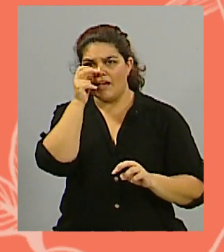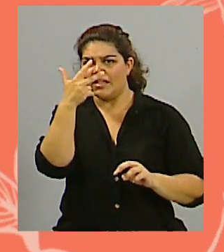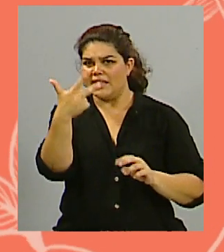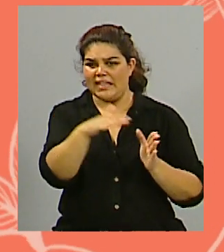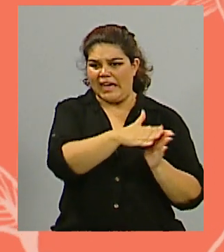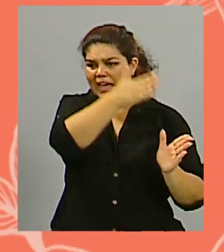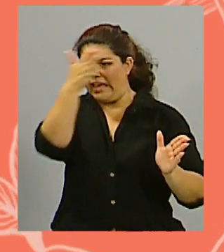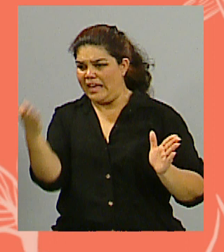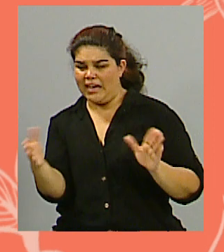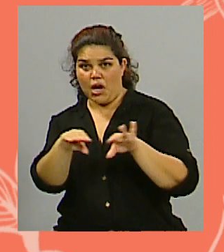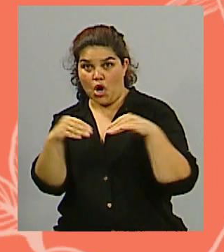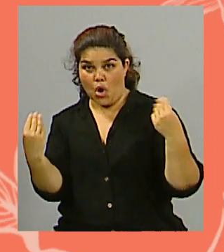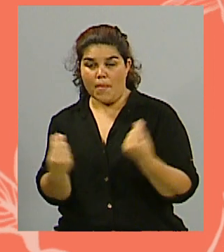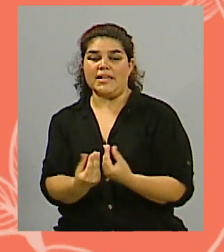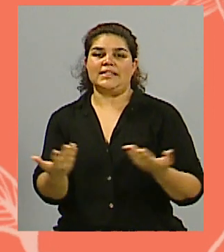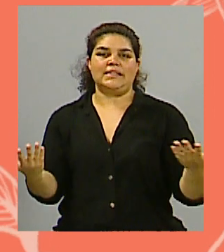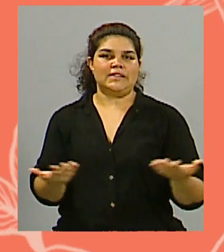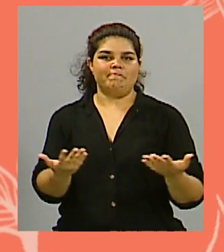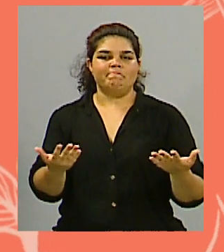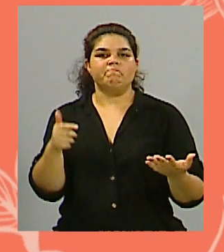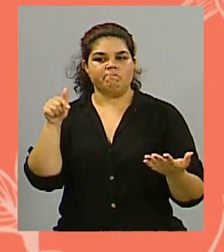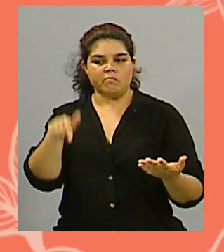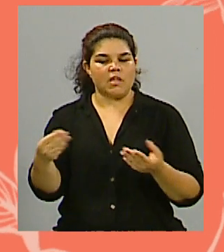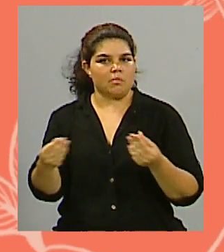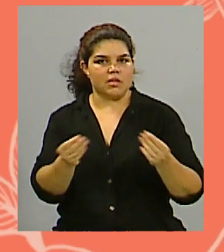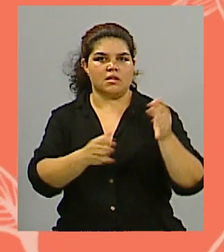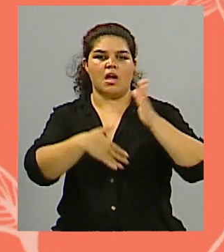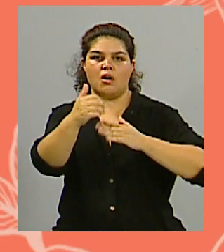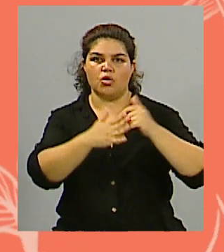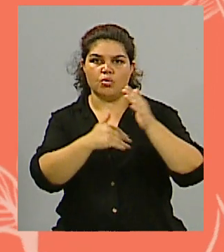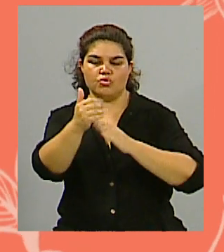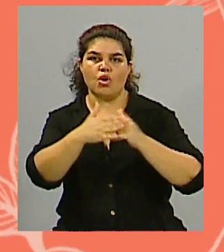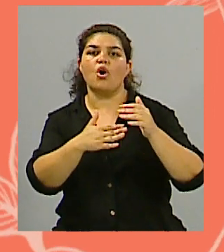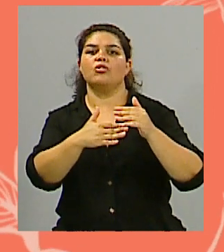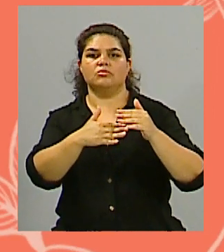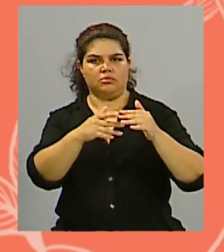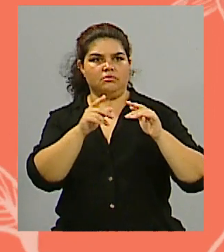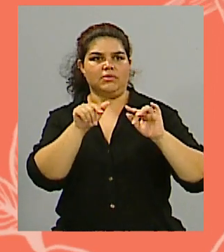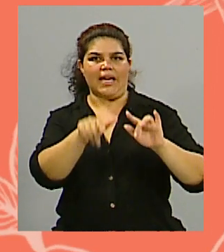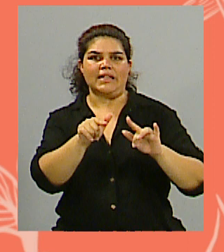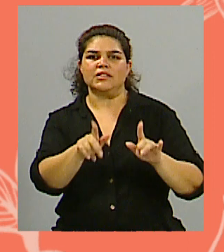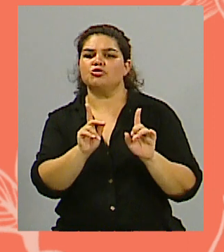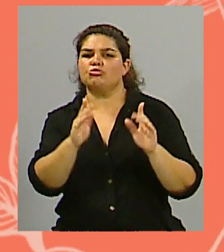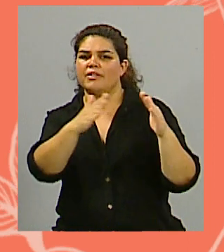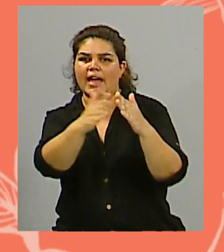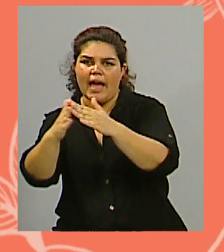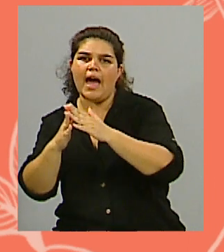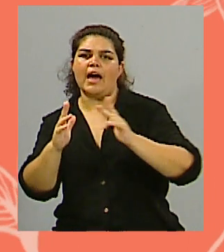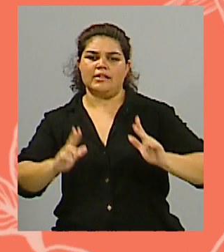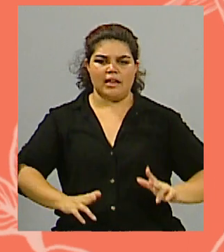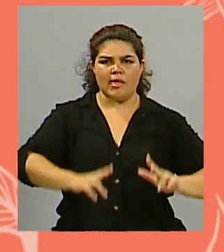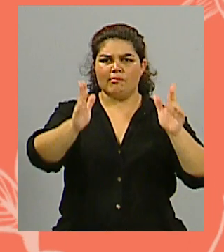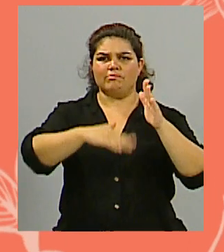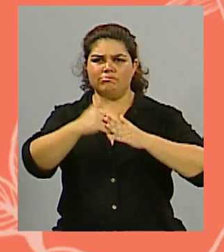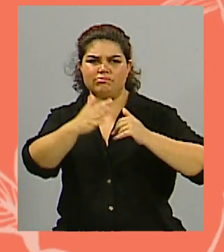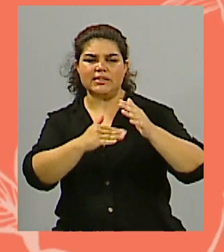Realmente a nosotros, al gremio de la construcción, el desarrollo inmobiliario, le impacta mucho cuando hay volatilidad